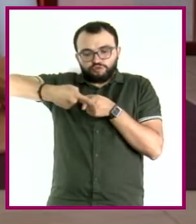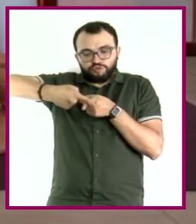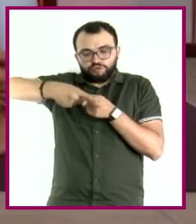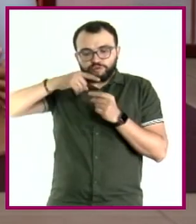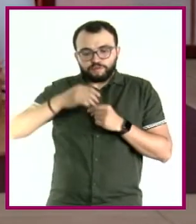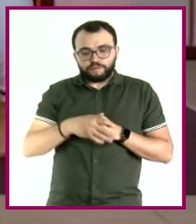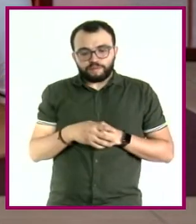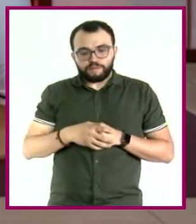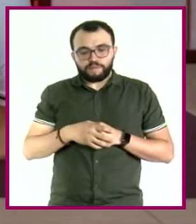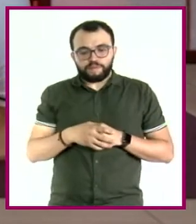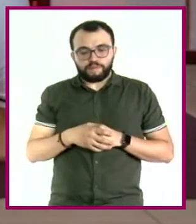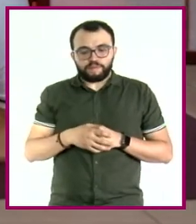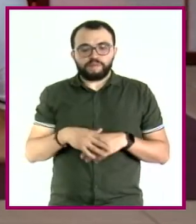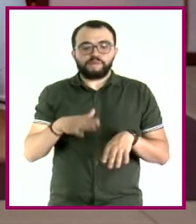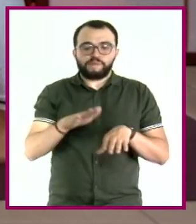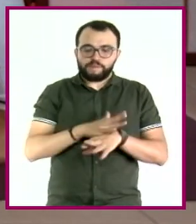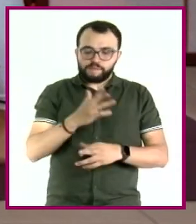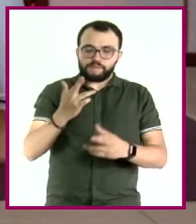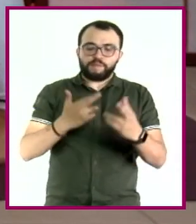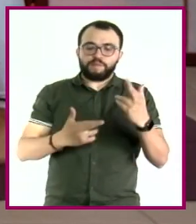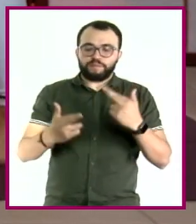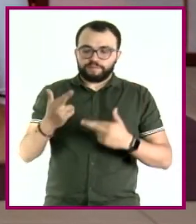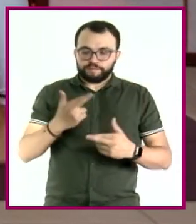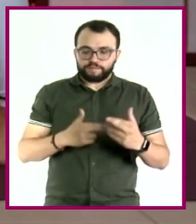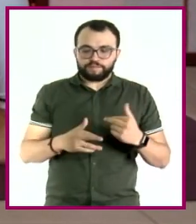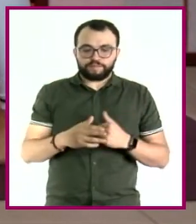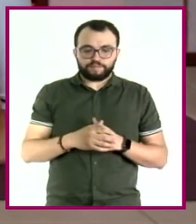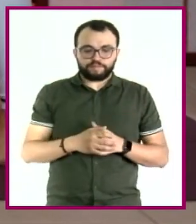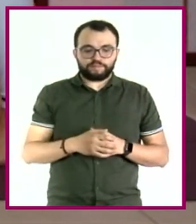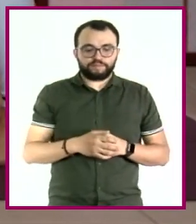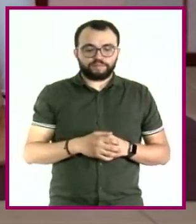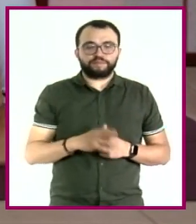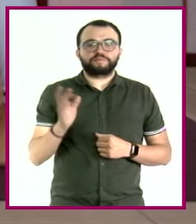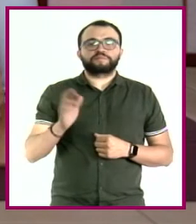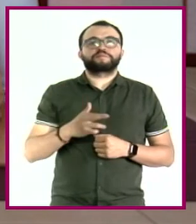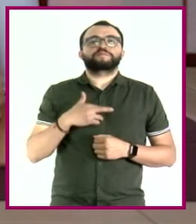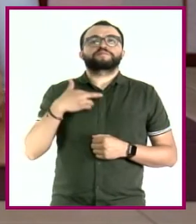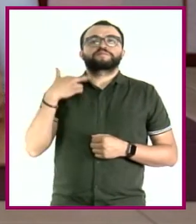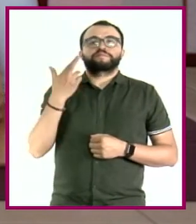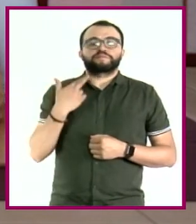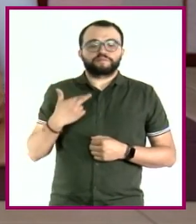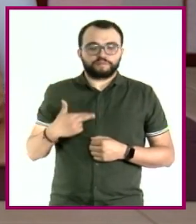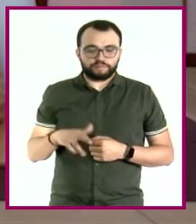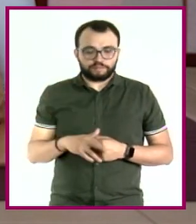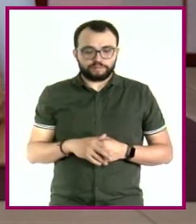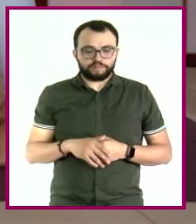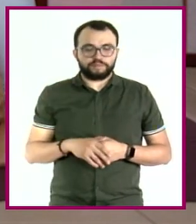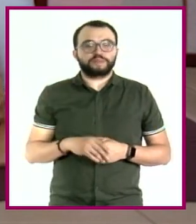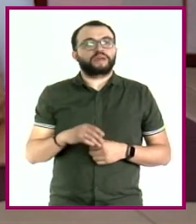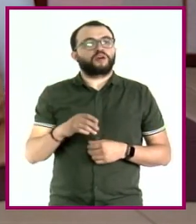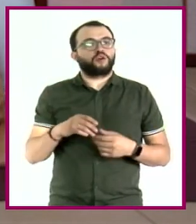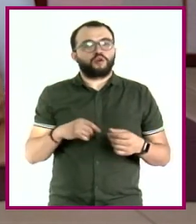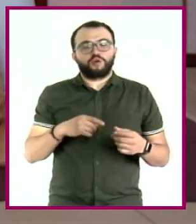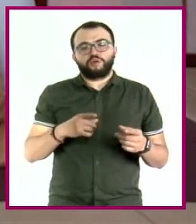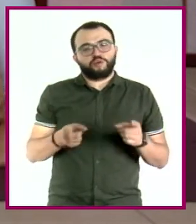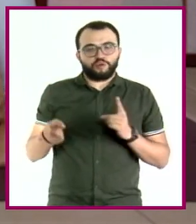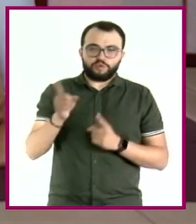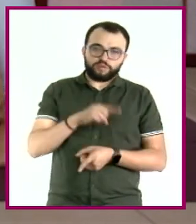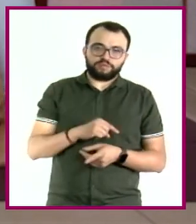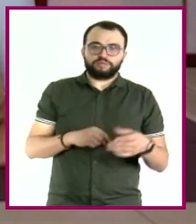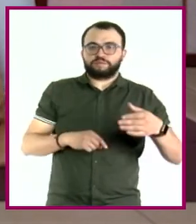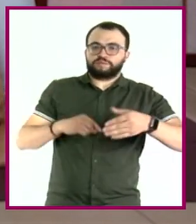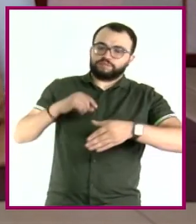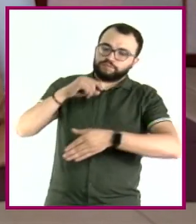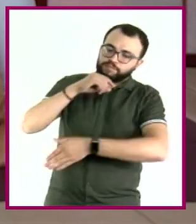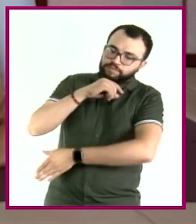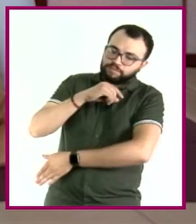Puedes regresar. Te darte 5 respiraciones y hacemos el otro lado, mano izquierda al tobillo derecha.